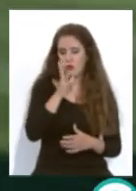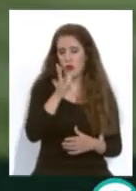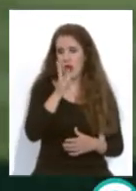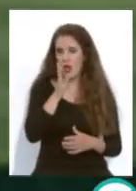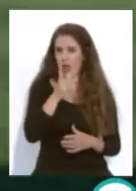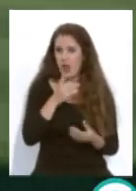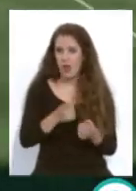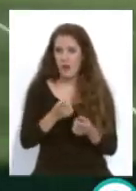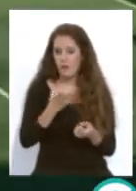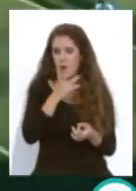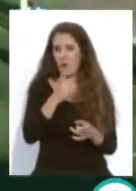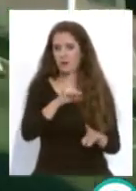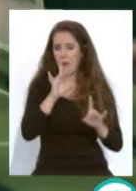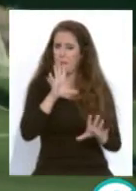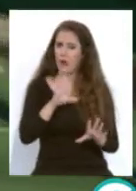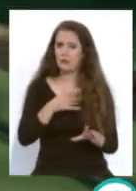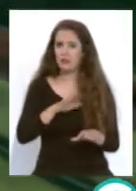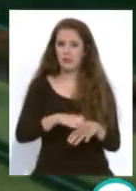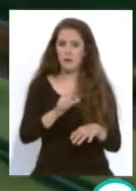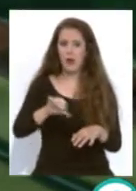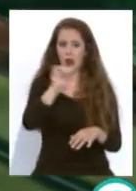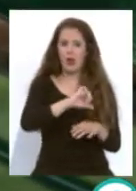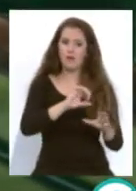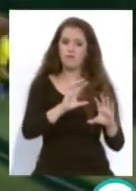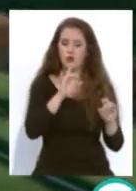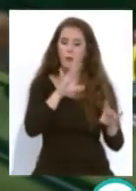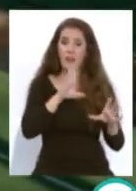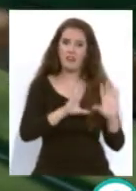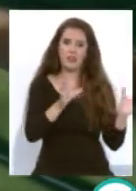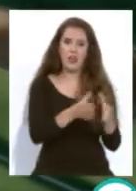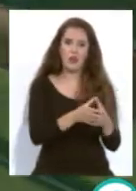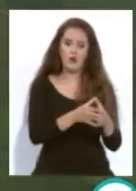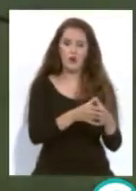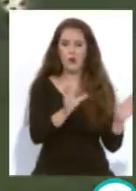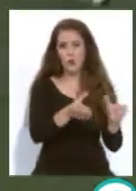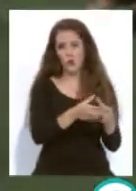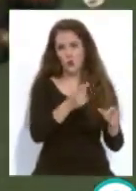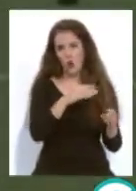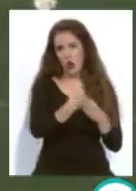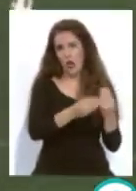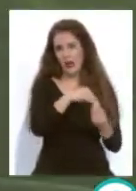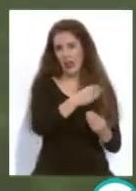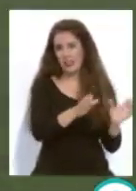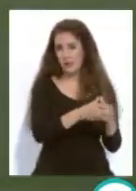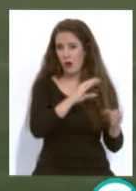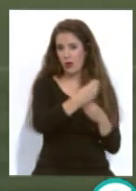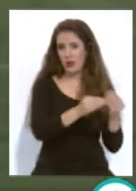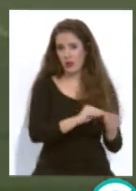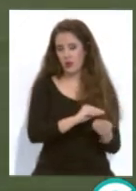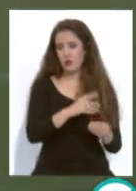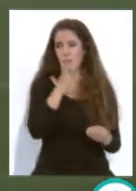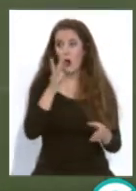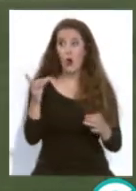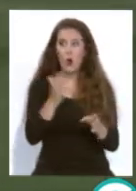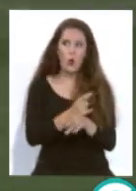Canario que si ya de por sí en el primer tiempo no se había encontrado bien en el treno de juego pues yo creo que eso le terminó de matar justo con esta jugada